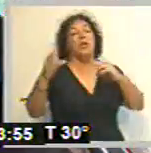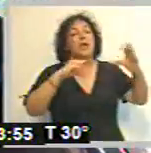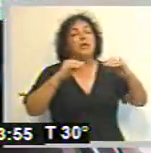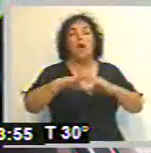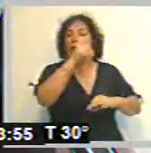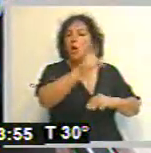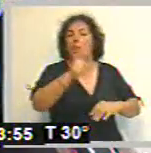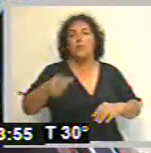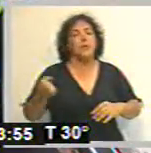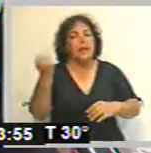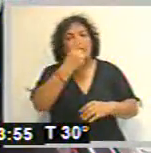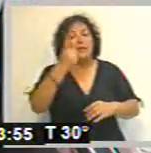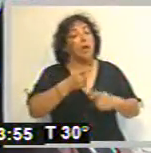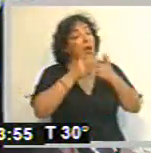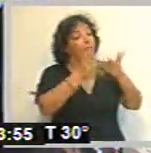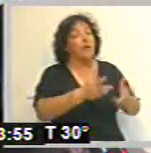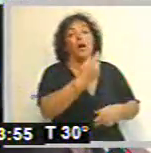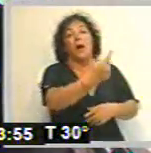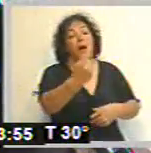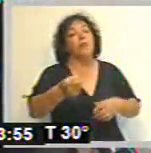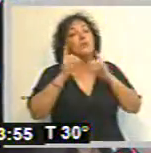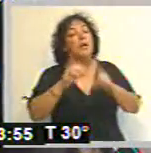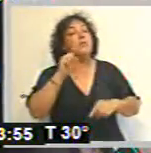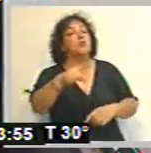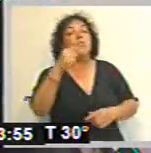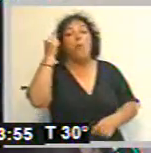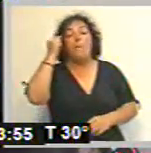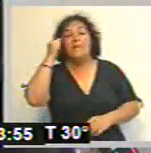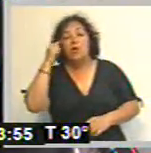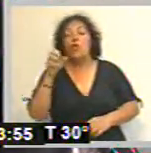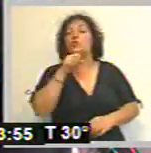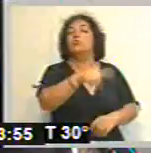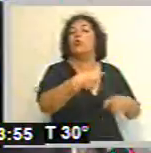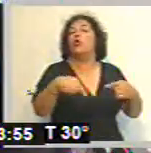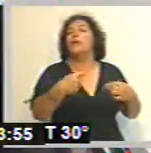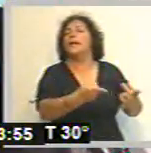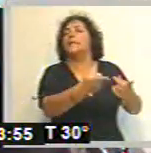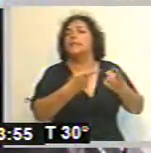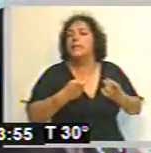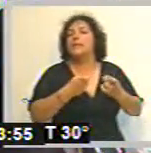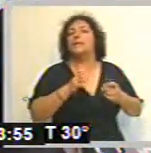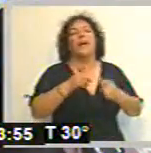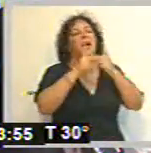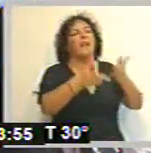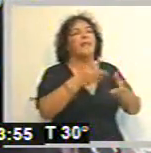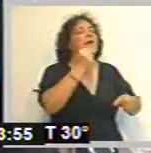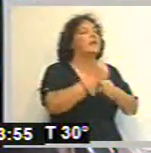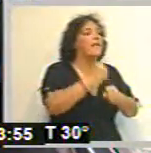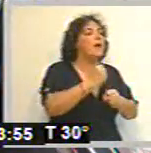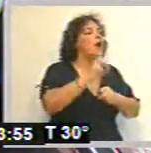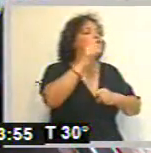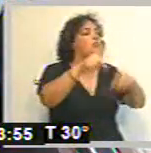personal, les pedí que cada uno también dé sus opiniones, sus necesidades, que indiquen en qué están trabajando, sus